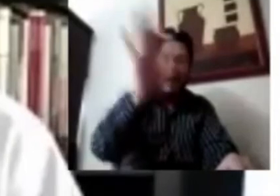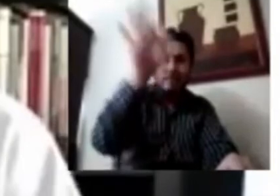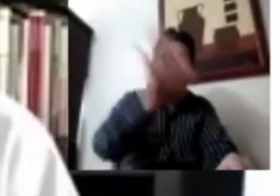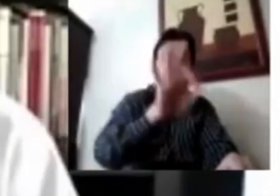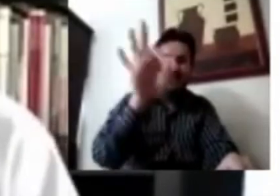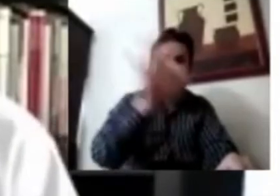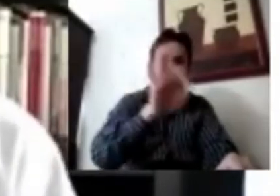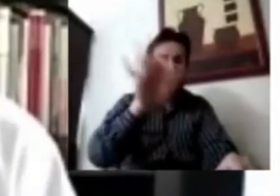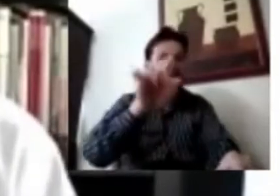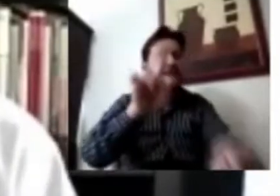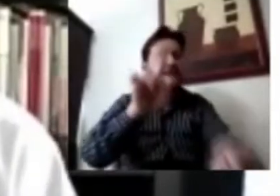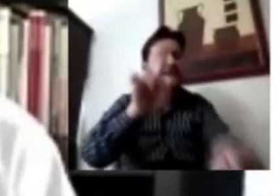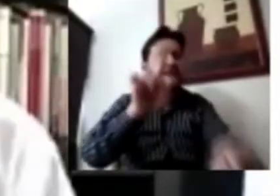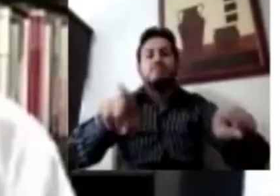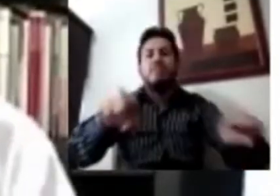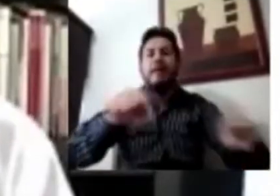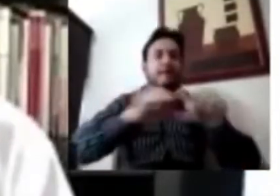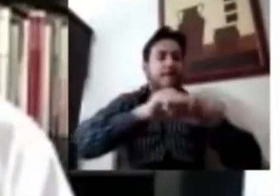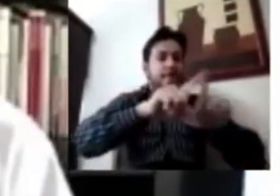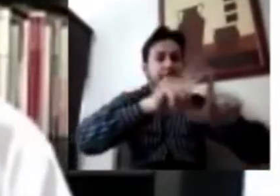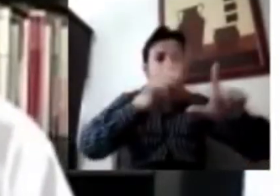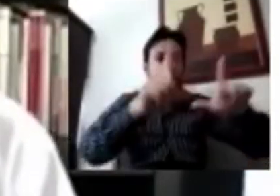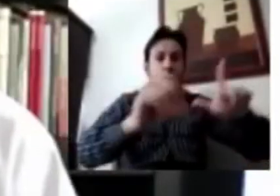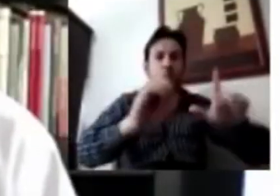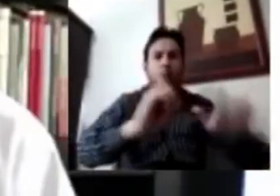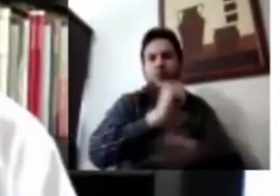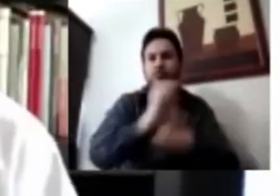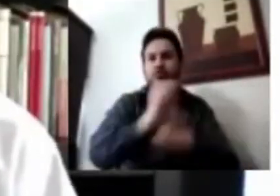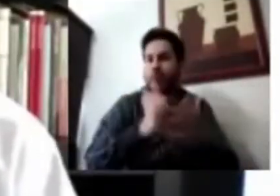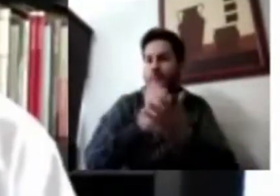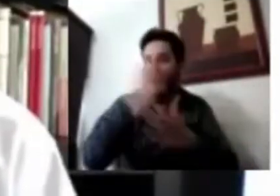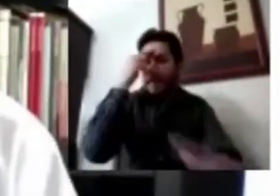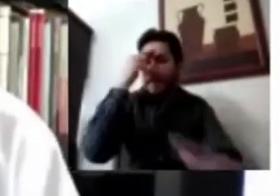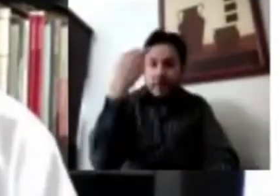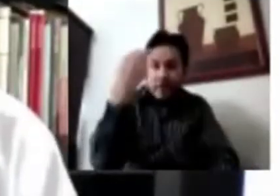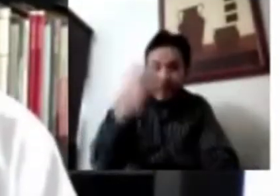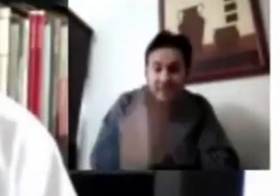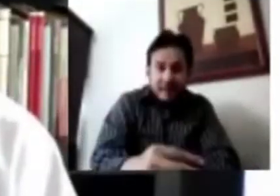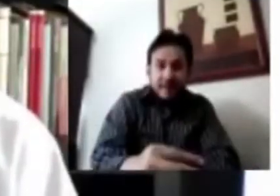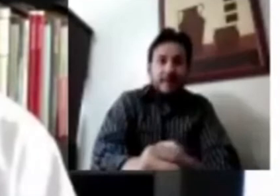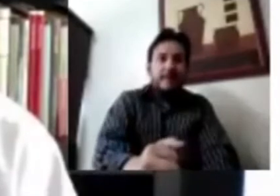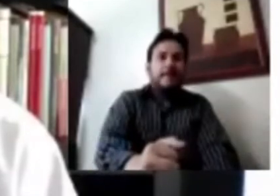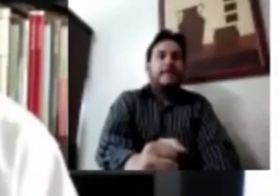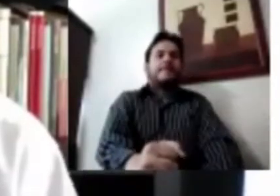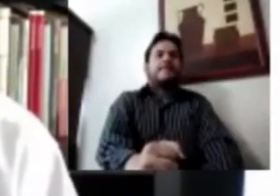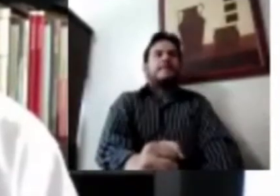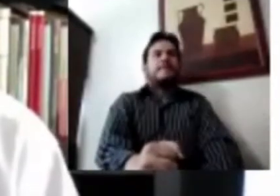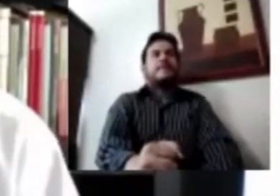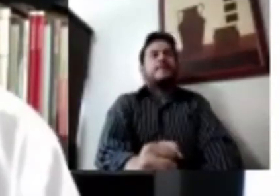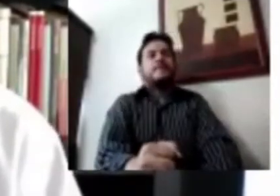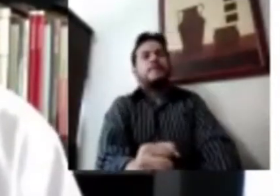dependiendo si es a nivel nacional o Ciudad de México, que han estado, pues, muy, muy